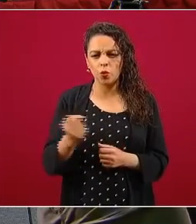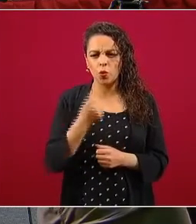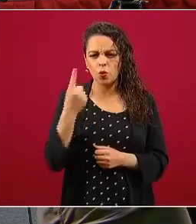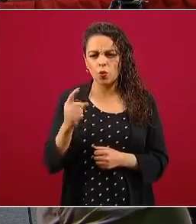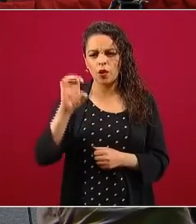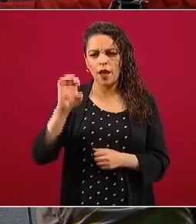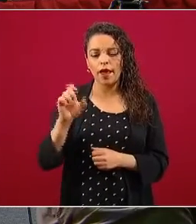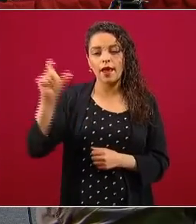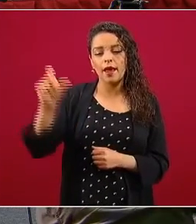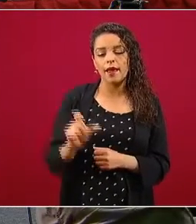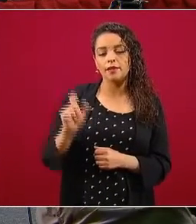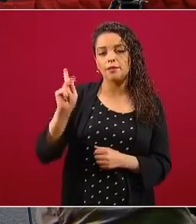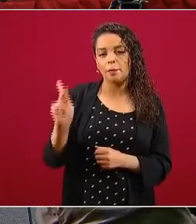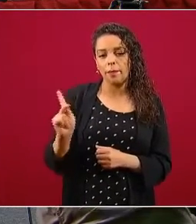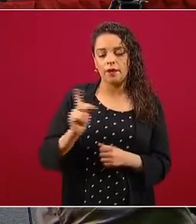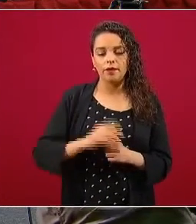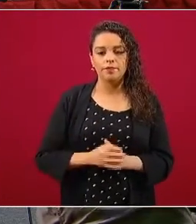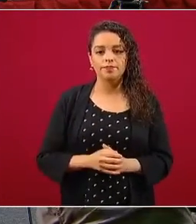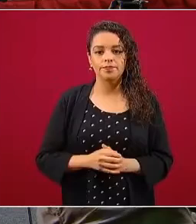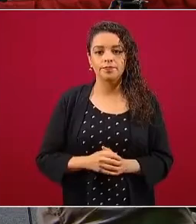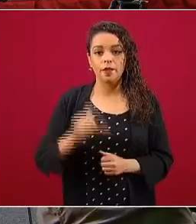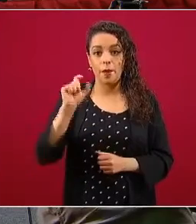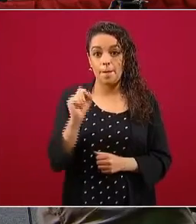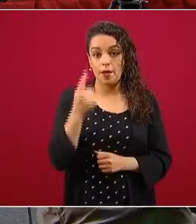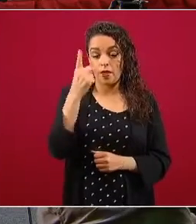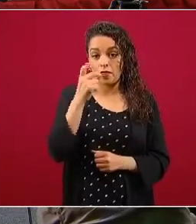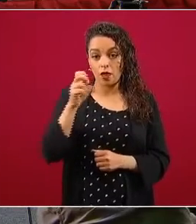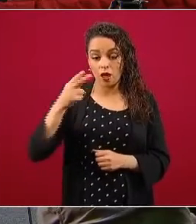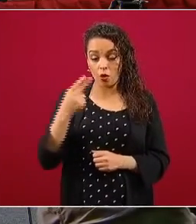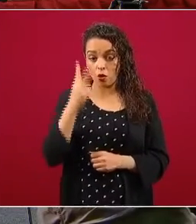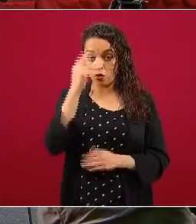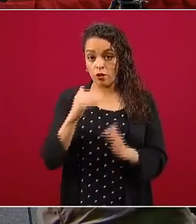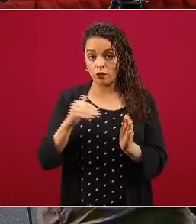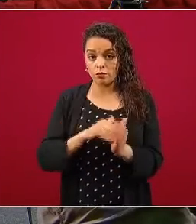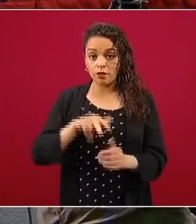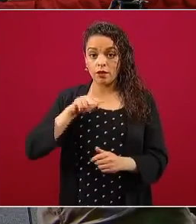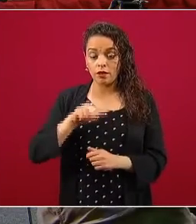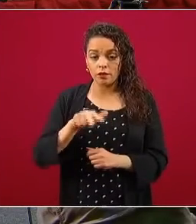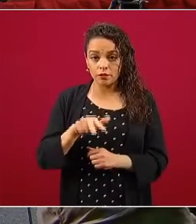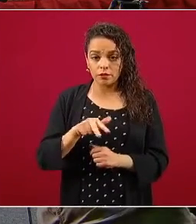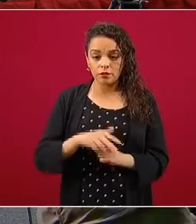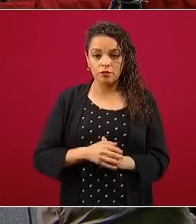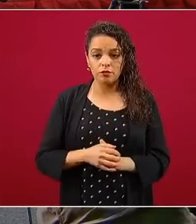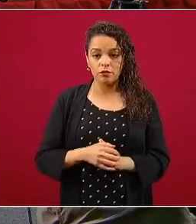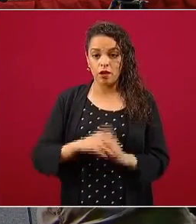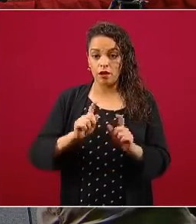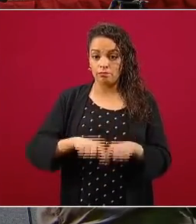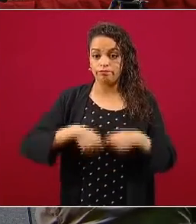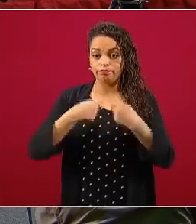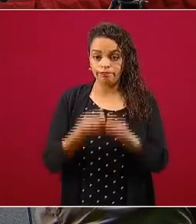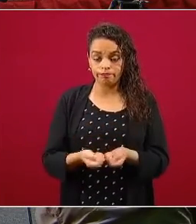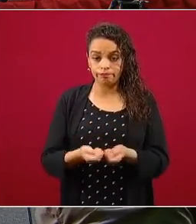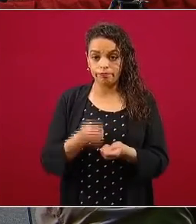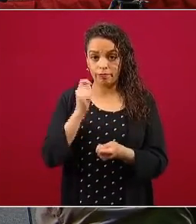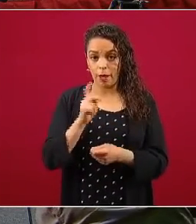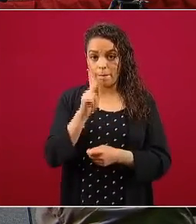-XP. El 21 de noviembre de 2018 la asignación del AE